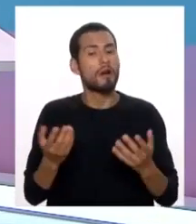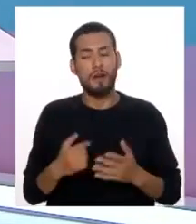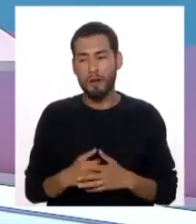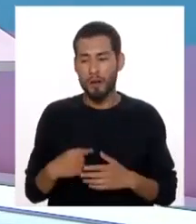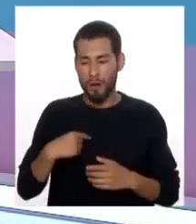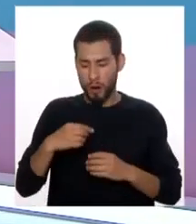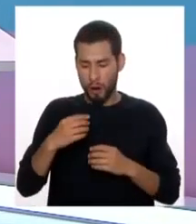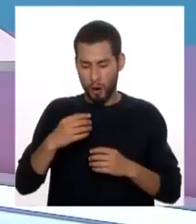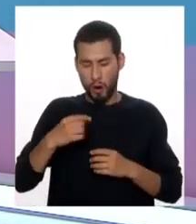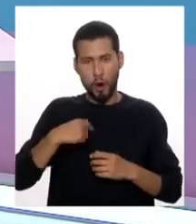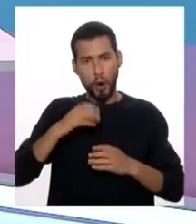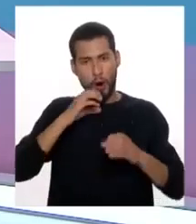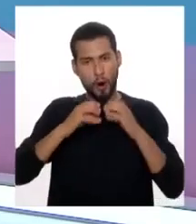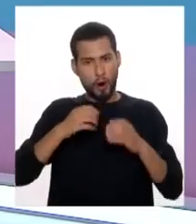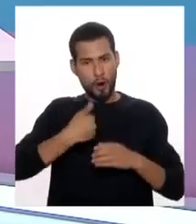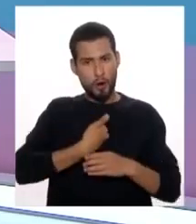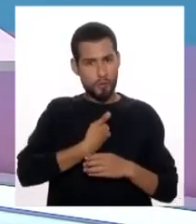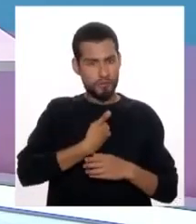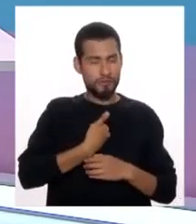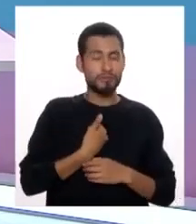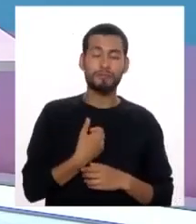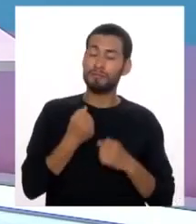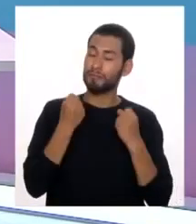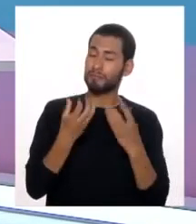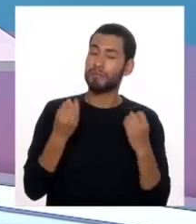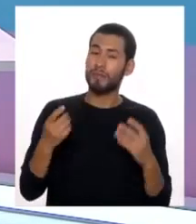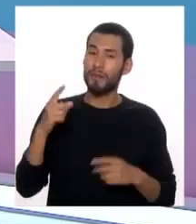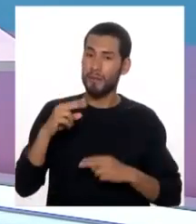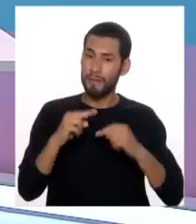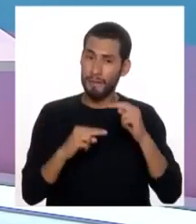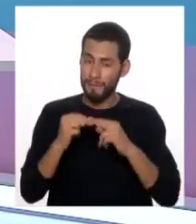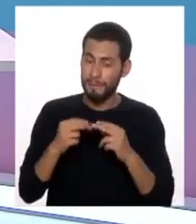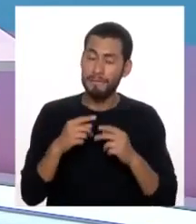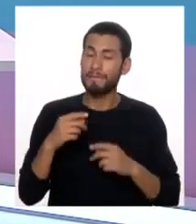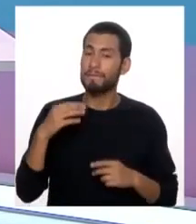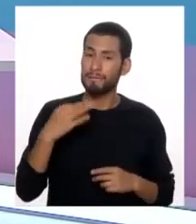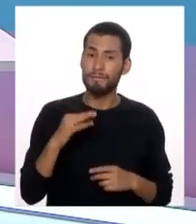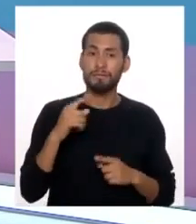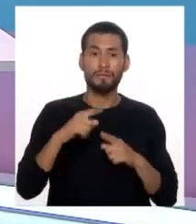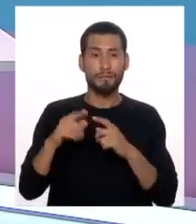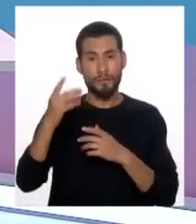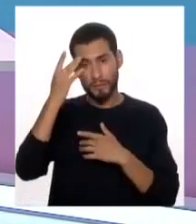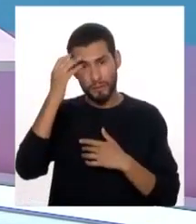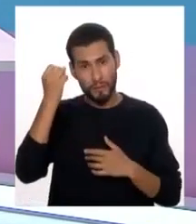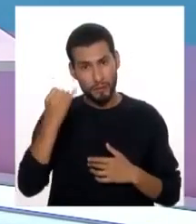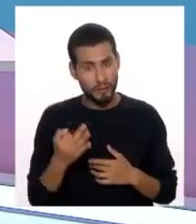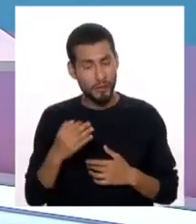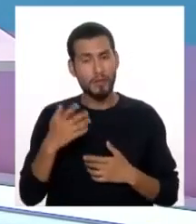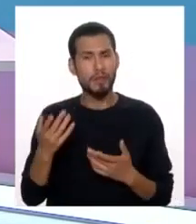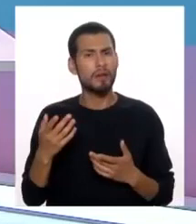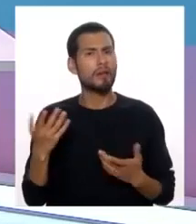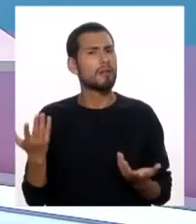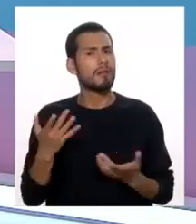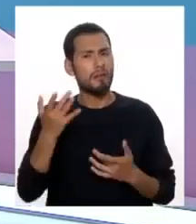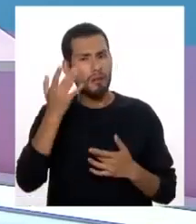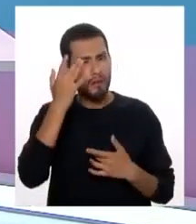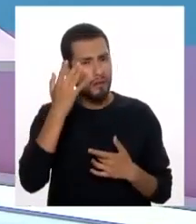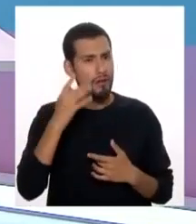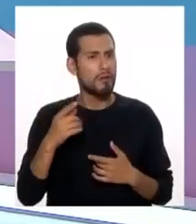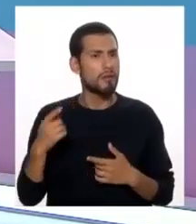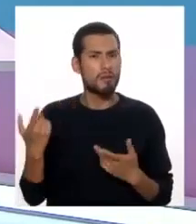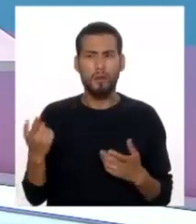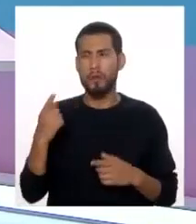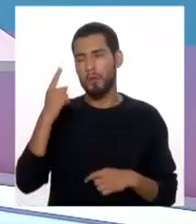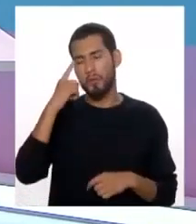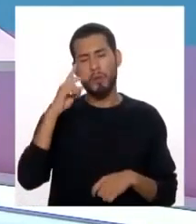diálogo interior. Vemos a muchos profesionales de la nutrición que tienen ciertas patologías y que las llevan como ya se